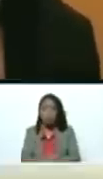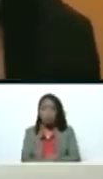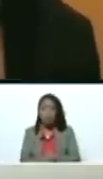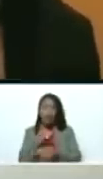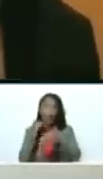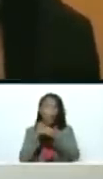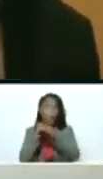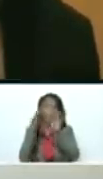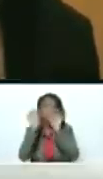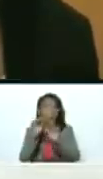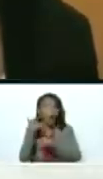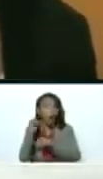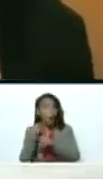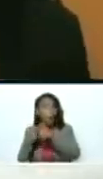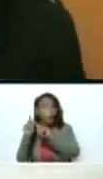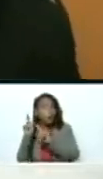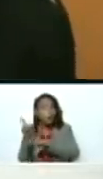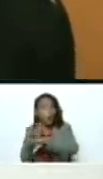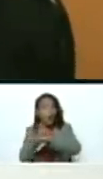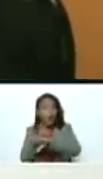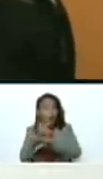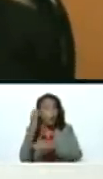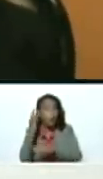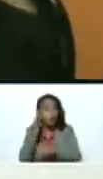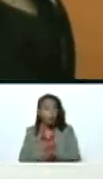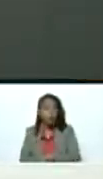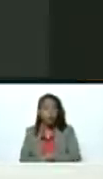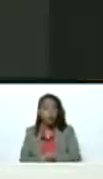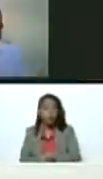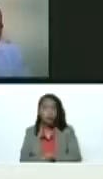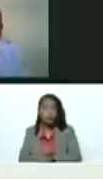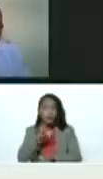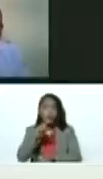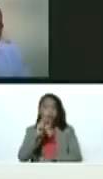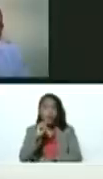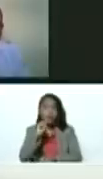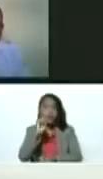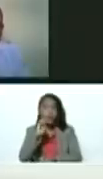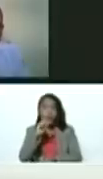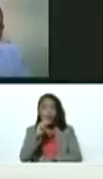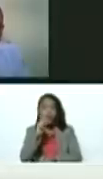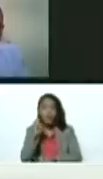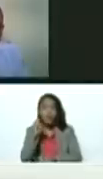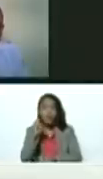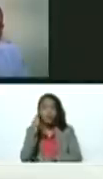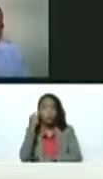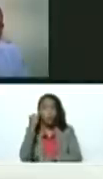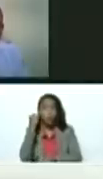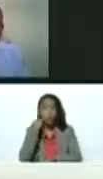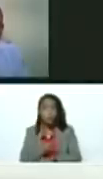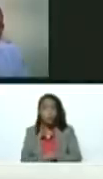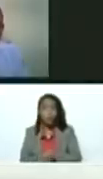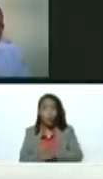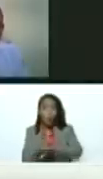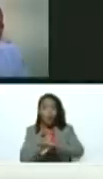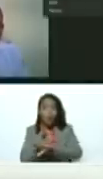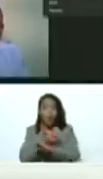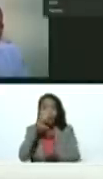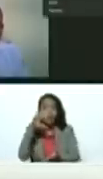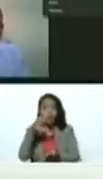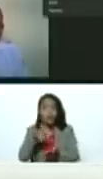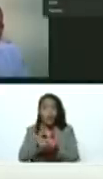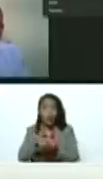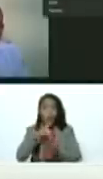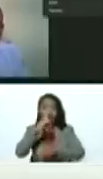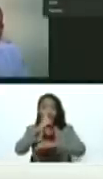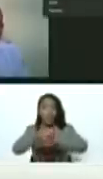Igualmente está la otra gobernadora. Lizeta Hernández Apchi. Gobernadora del estado del